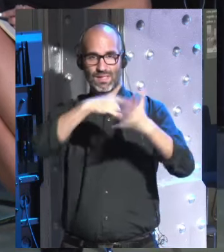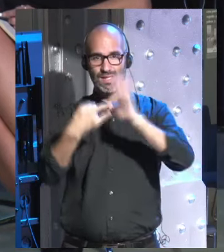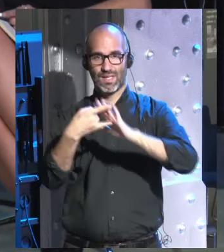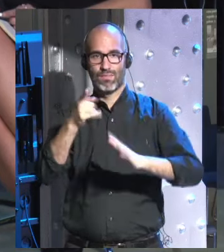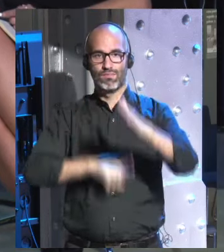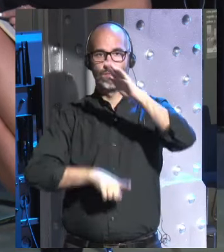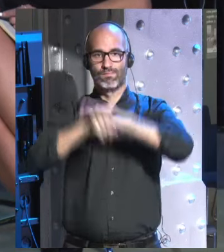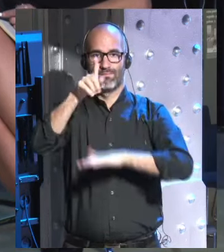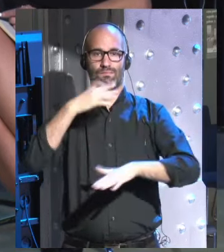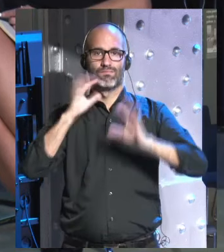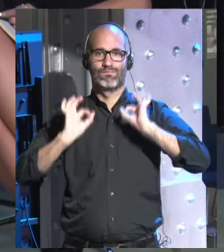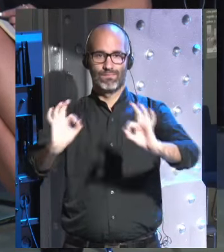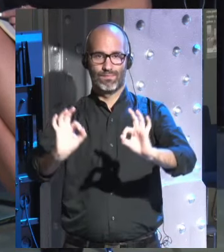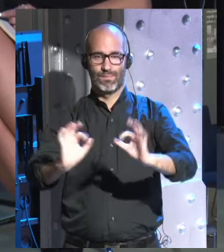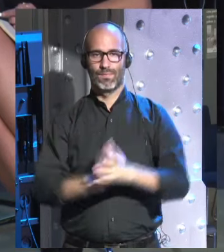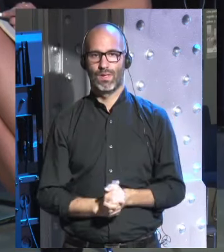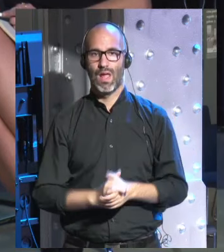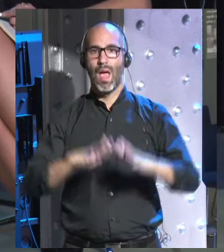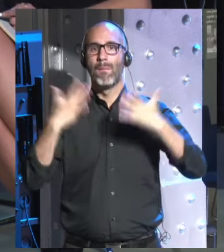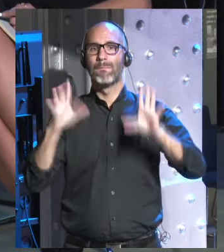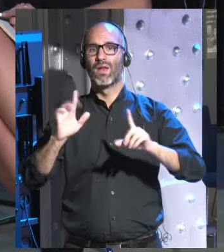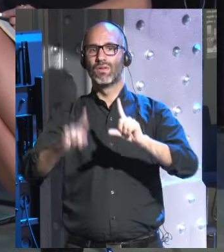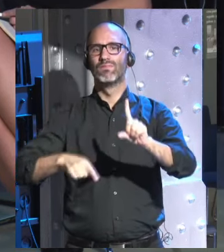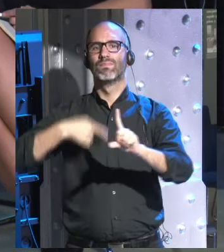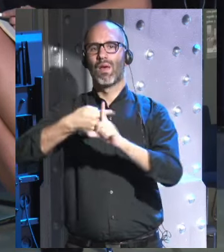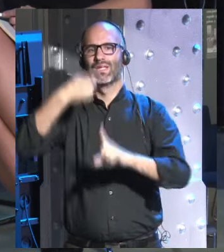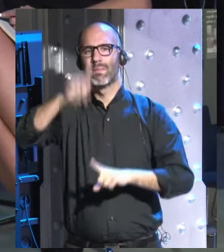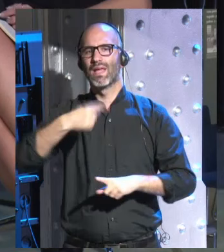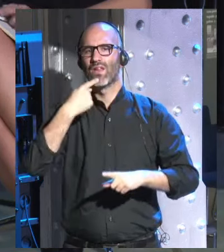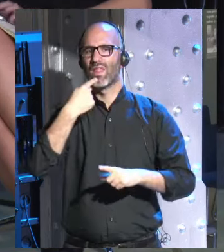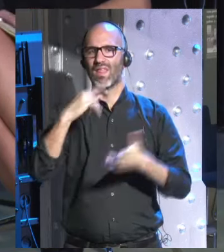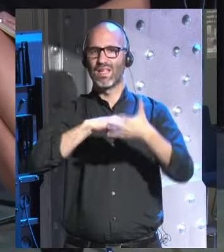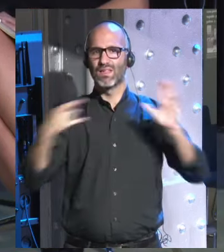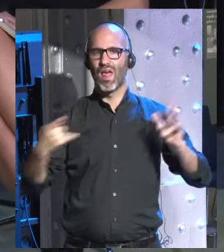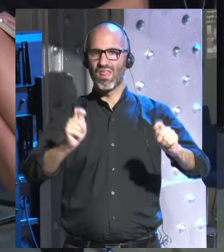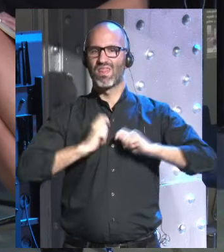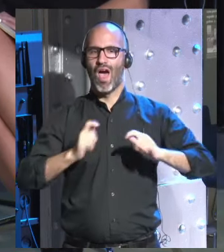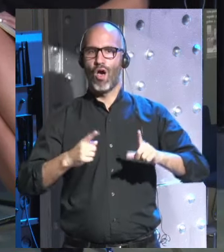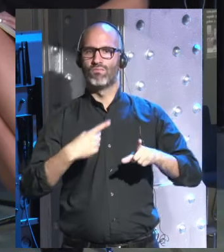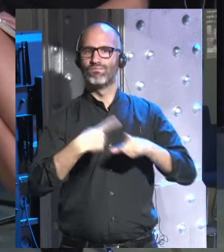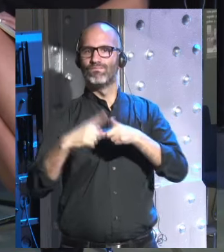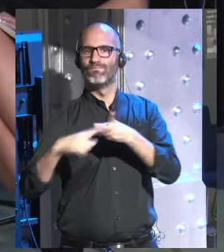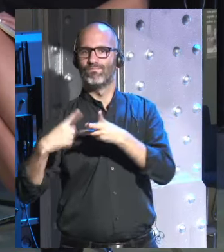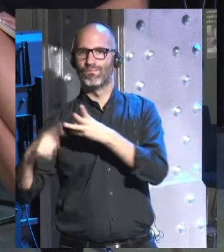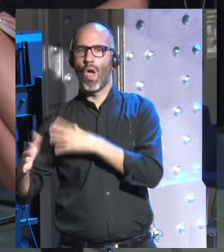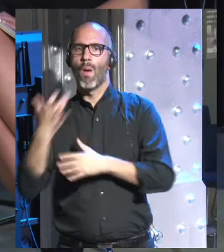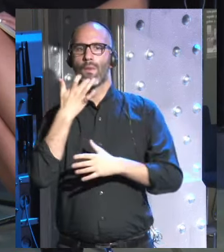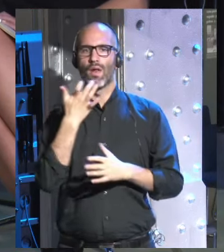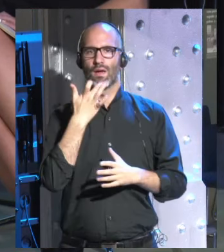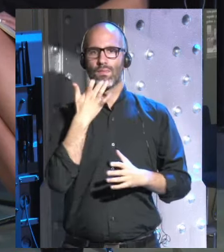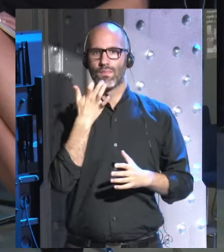de crecimiento como tal pero también tengo que decir que la tecnología nos da opciones como por ejemplo una de las